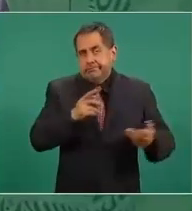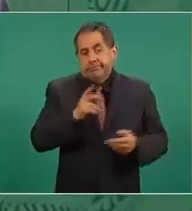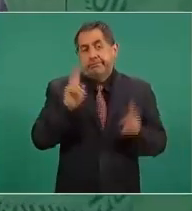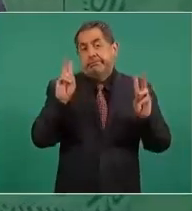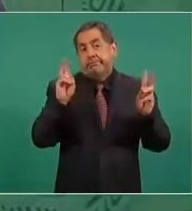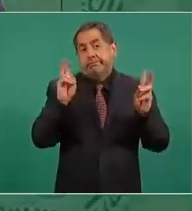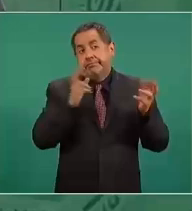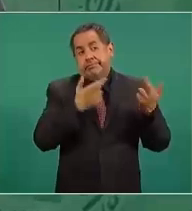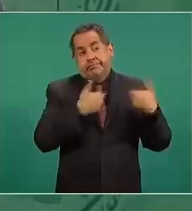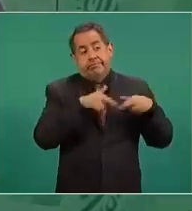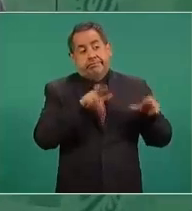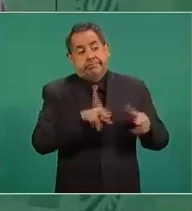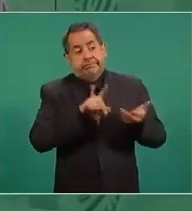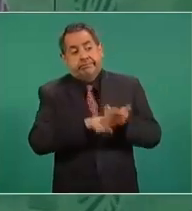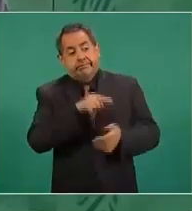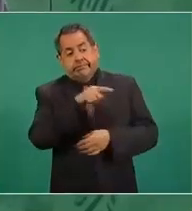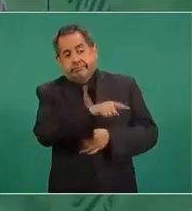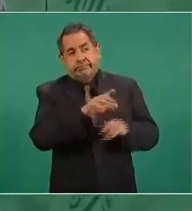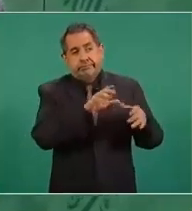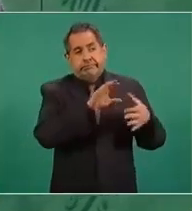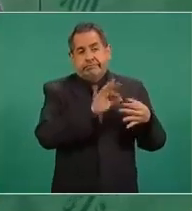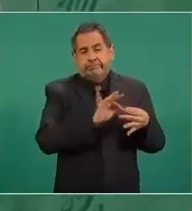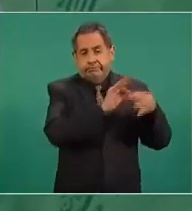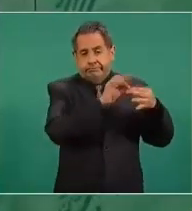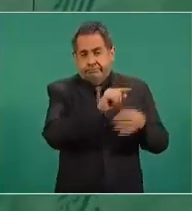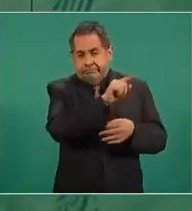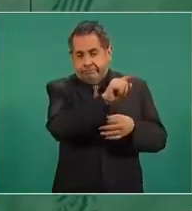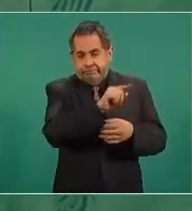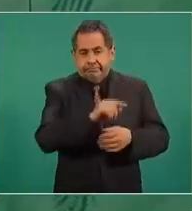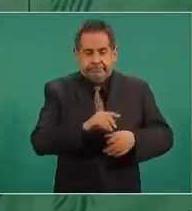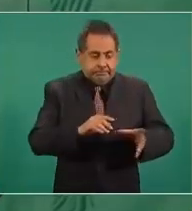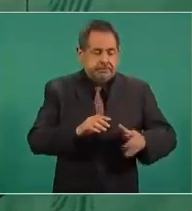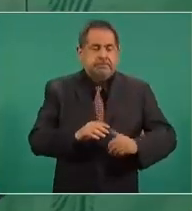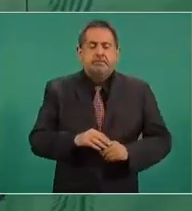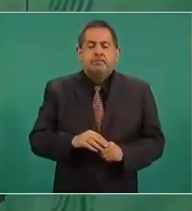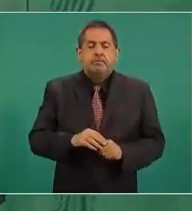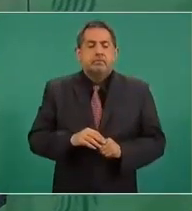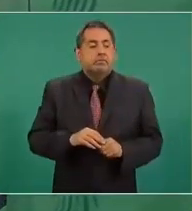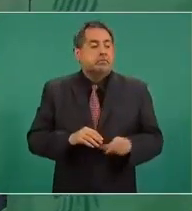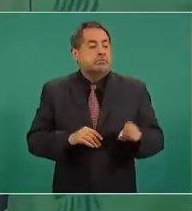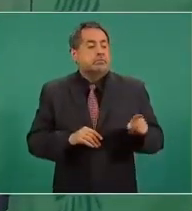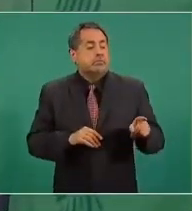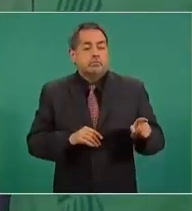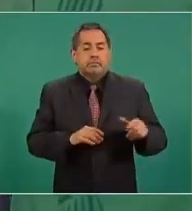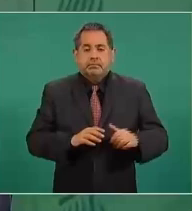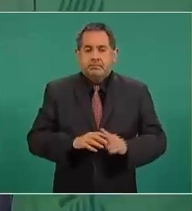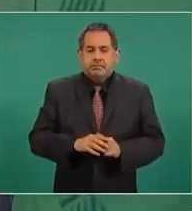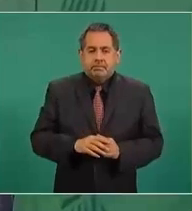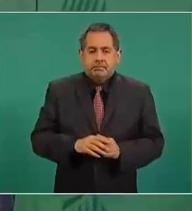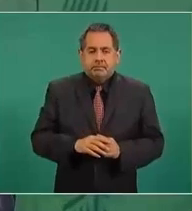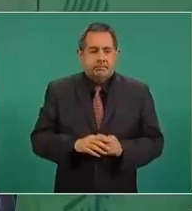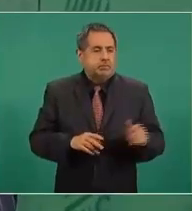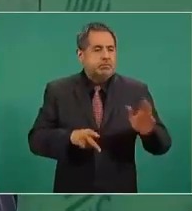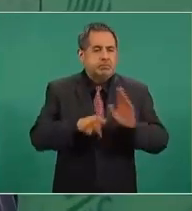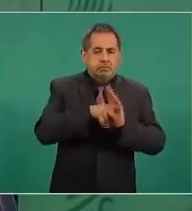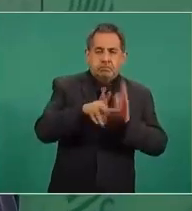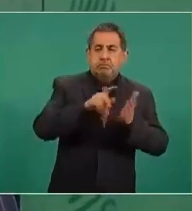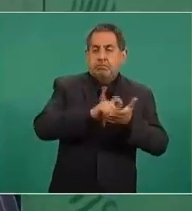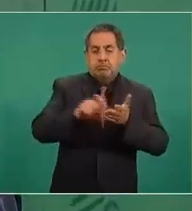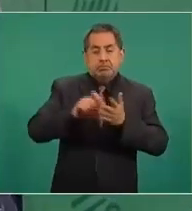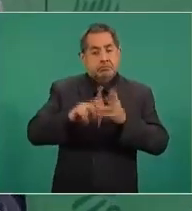de las agencias, periodistas,